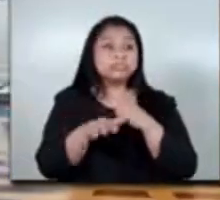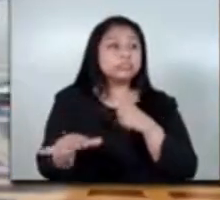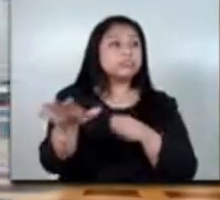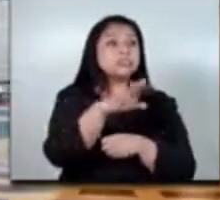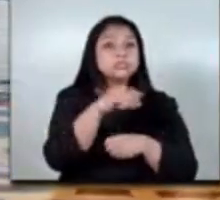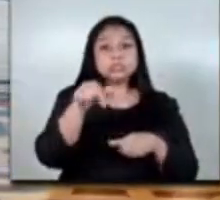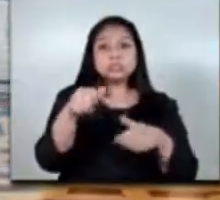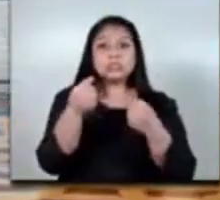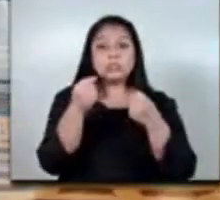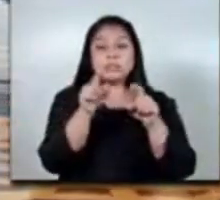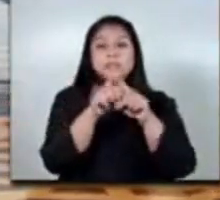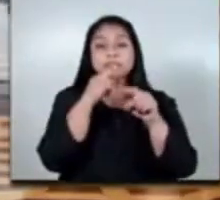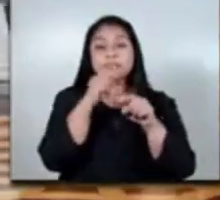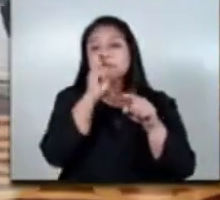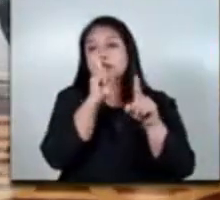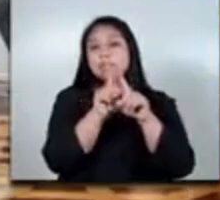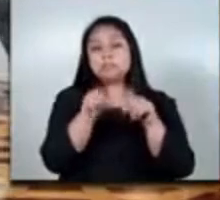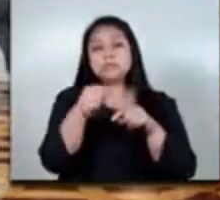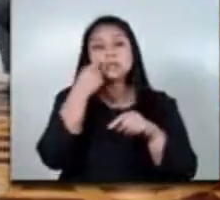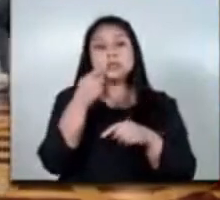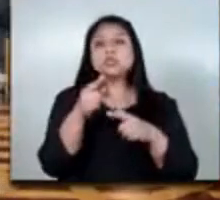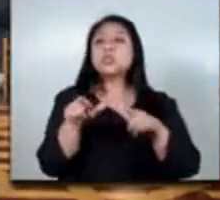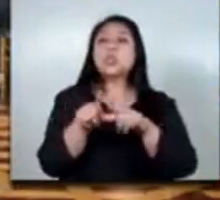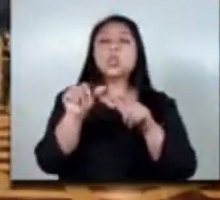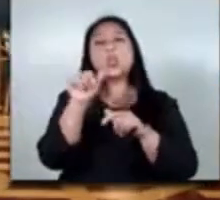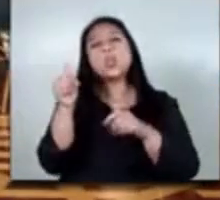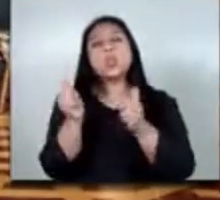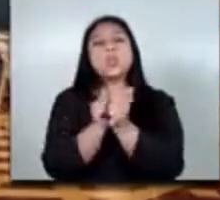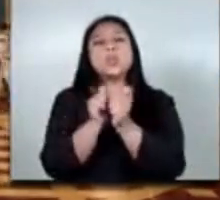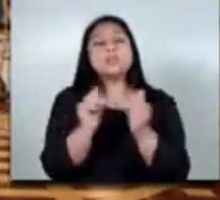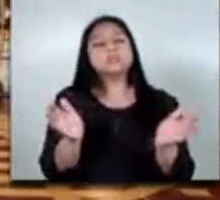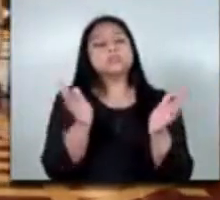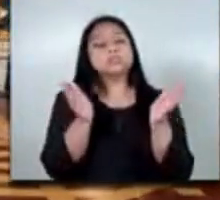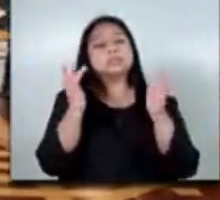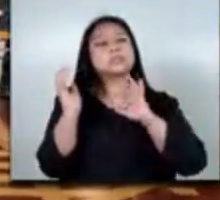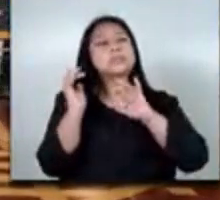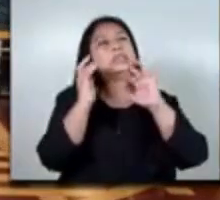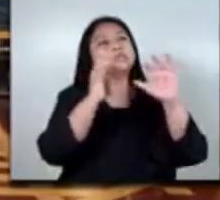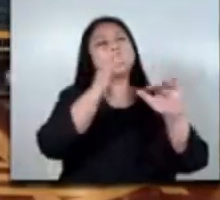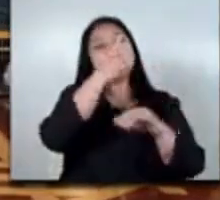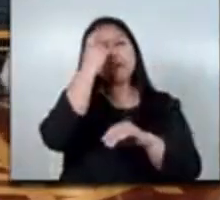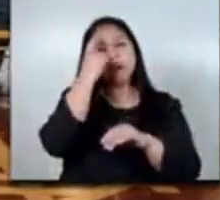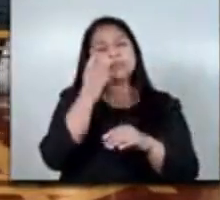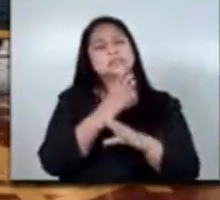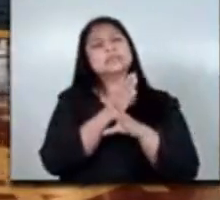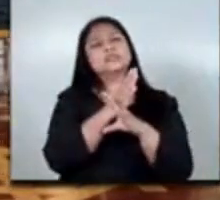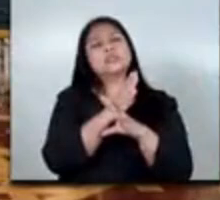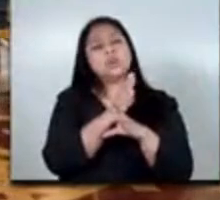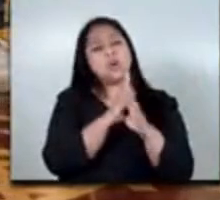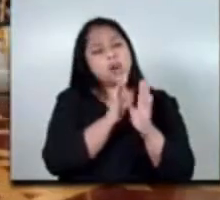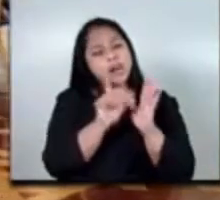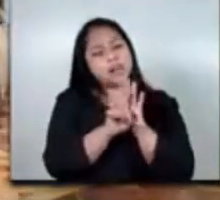y muchos de los otros espacios que nos acompañan ha de promover una migración laboral segura ordenada